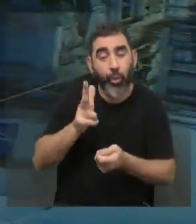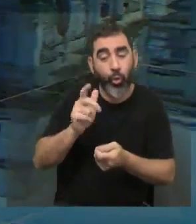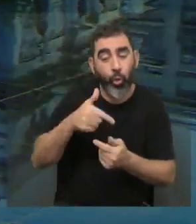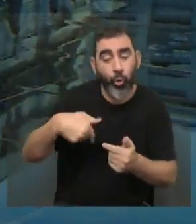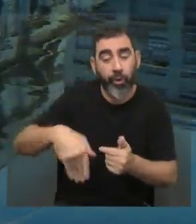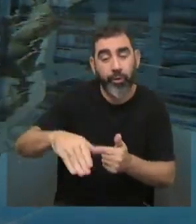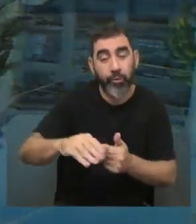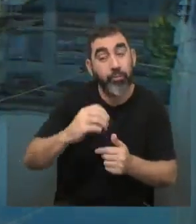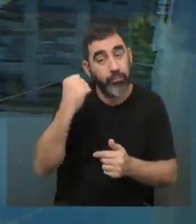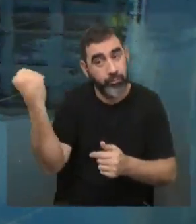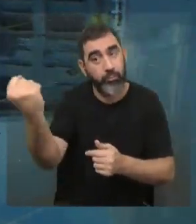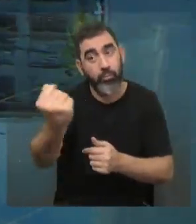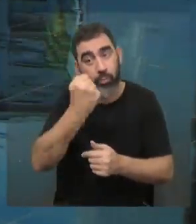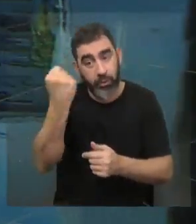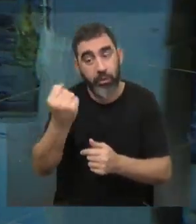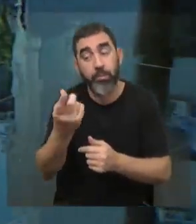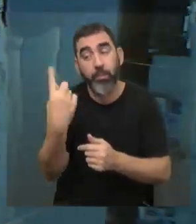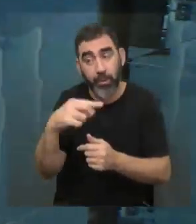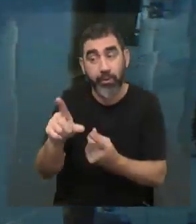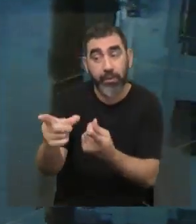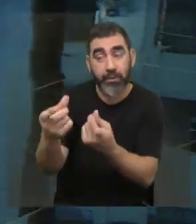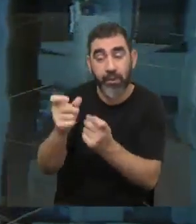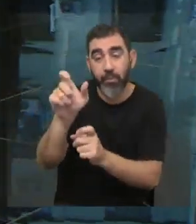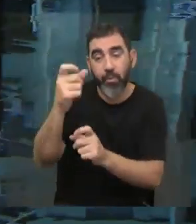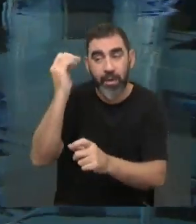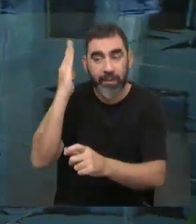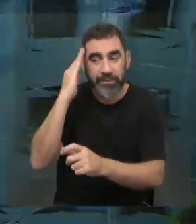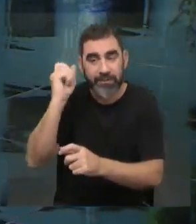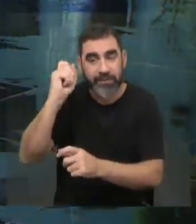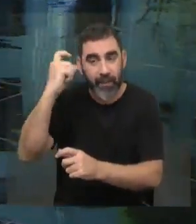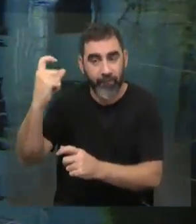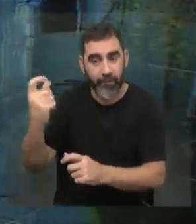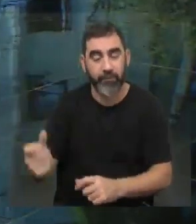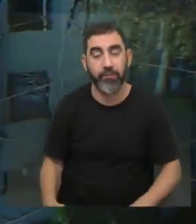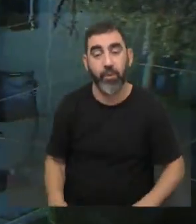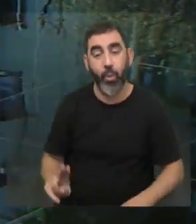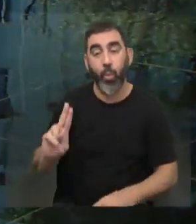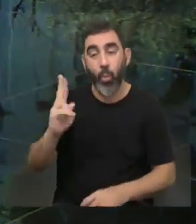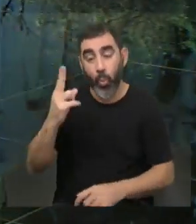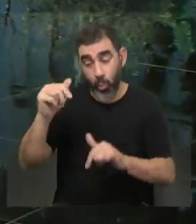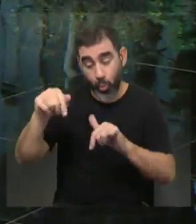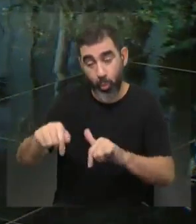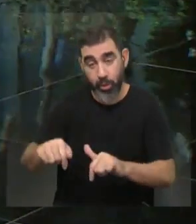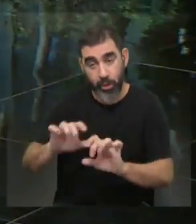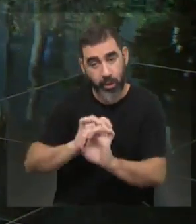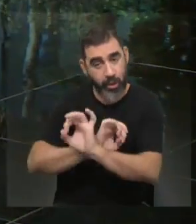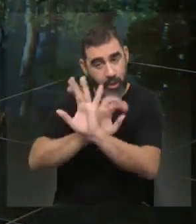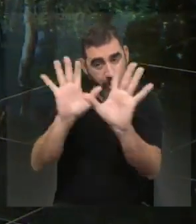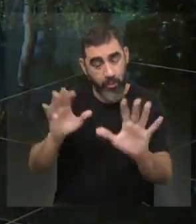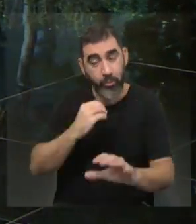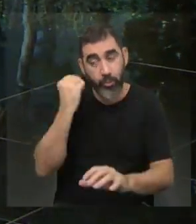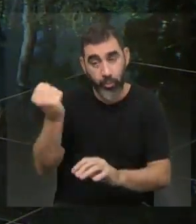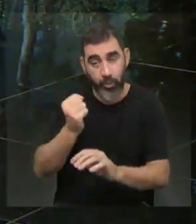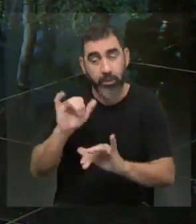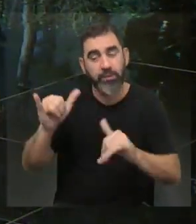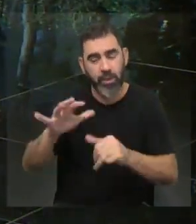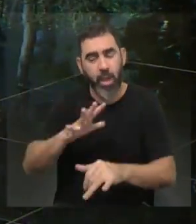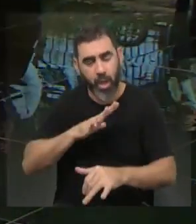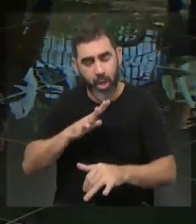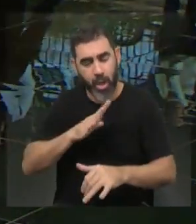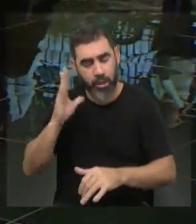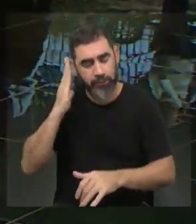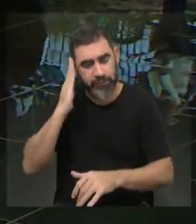energética? Es importantísimo. Y para eso necesitamos gente formada. Y en Uruguay, y quiero dejar esto claro porque me parece que es importante, ya hay capacidades.